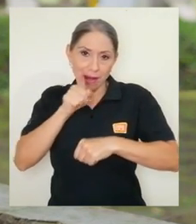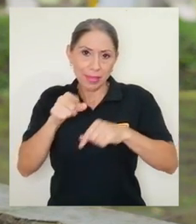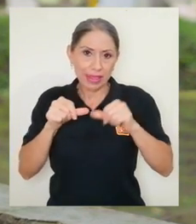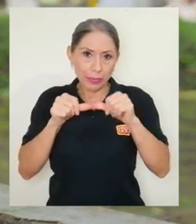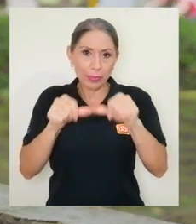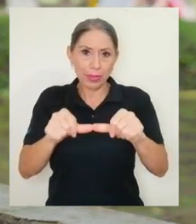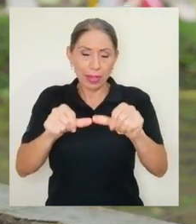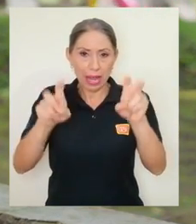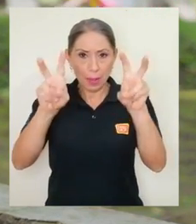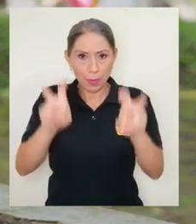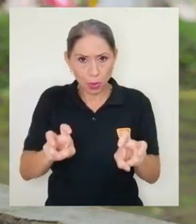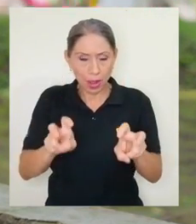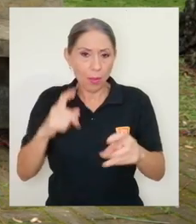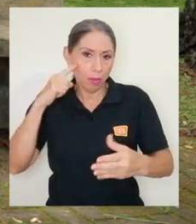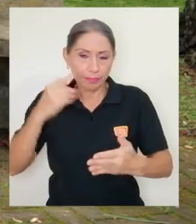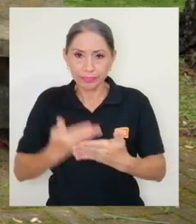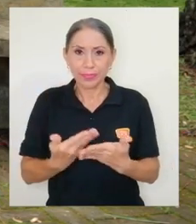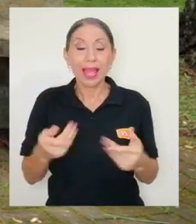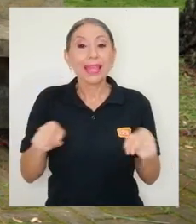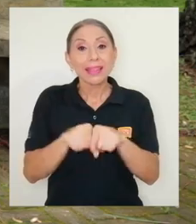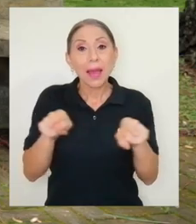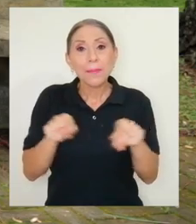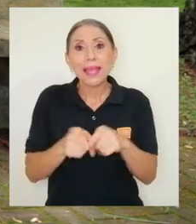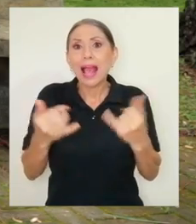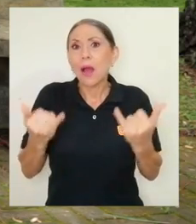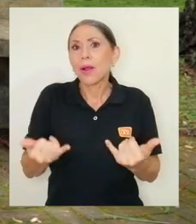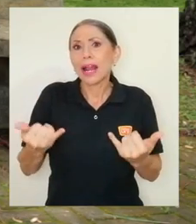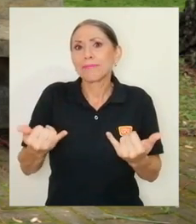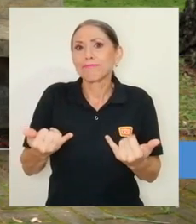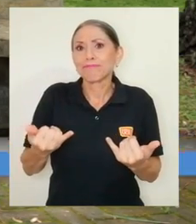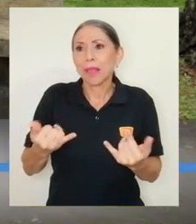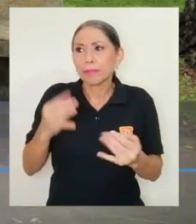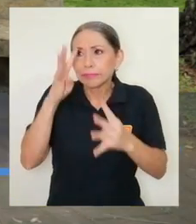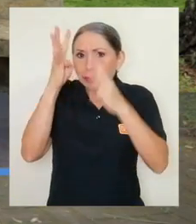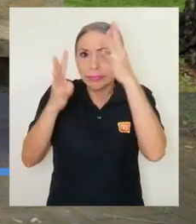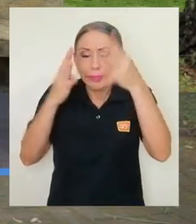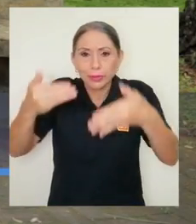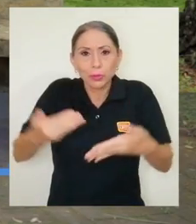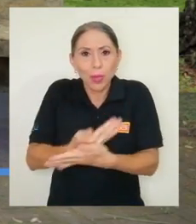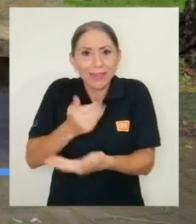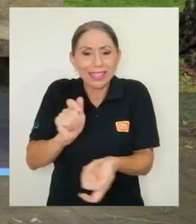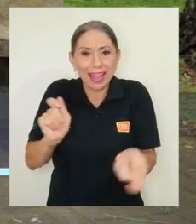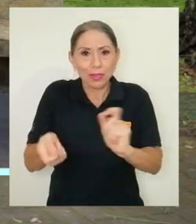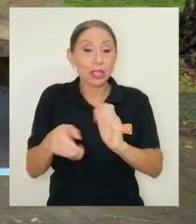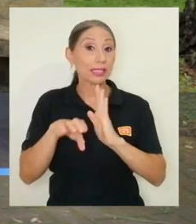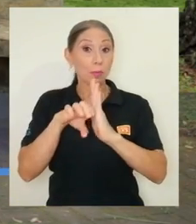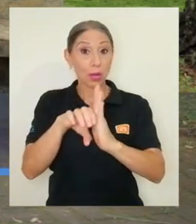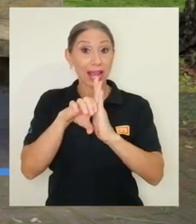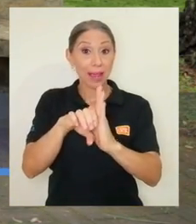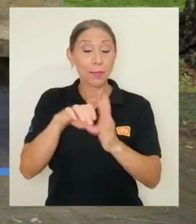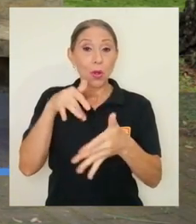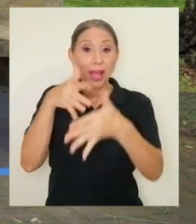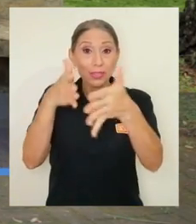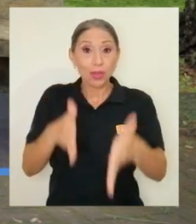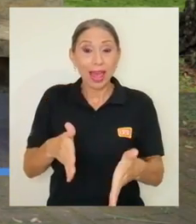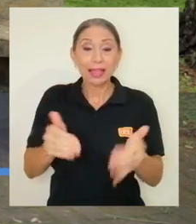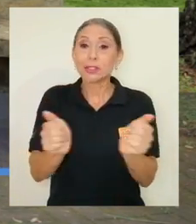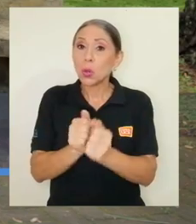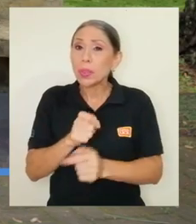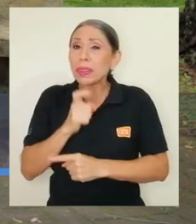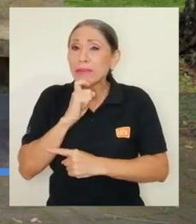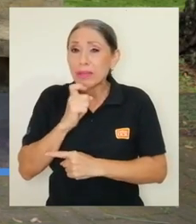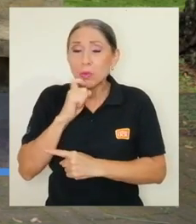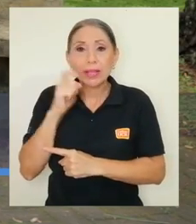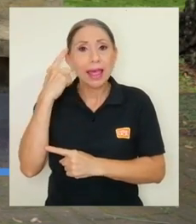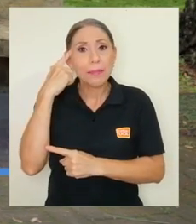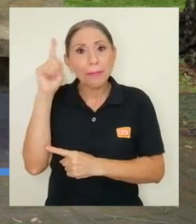Hemos también incursionado en nuevas adecuaciones, ¿verdad? Por ejemplo, hay estudiantes que tienen dificultades